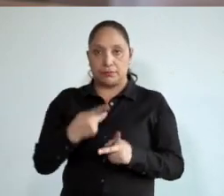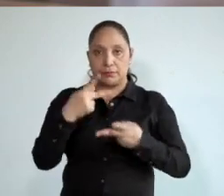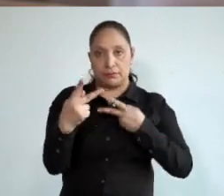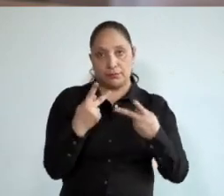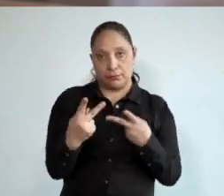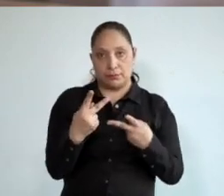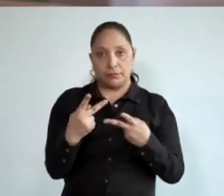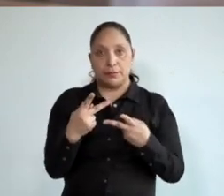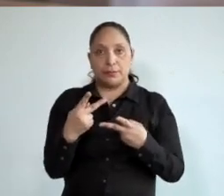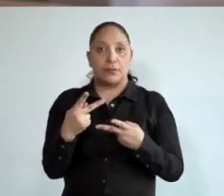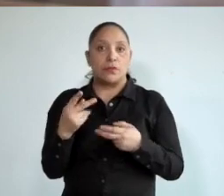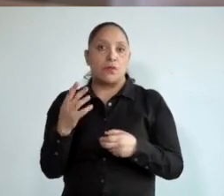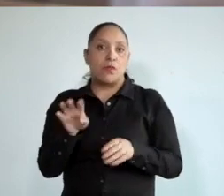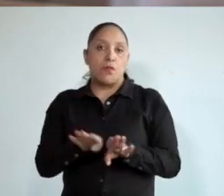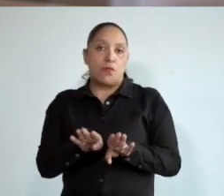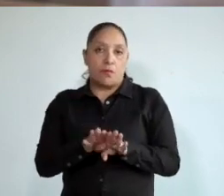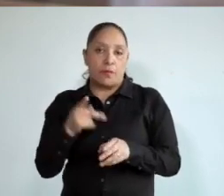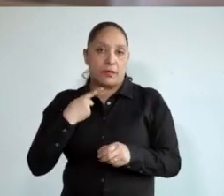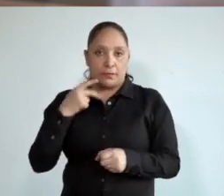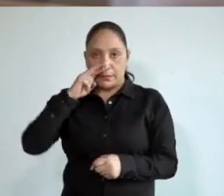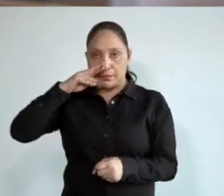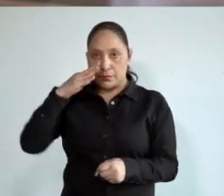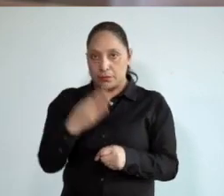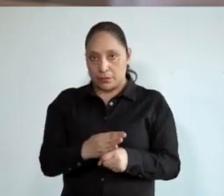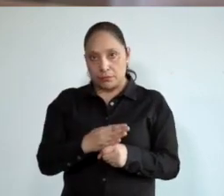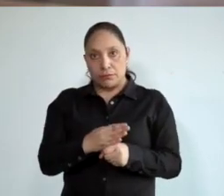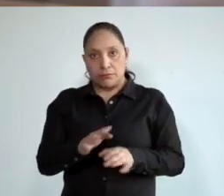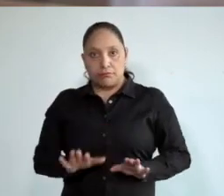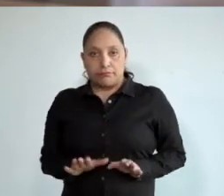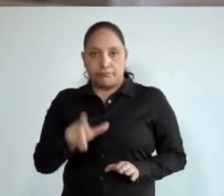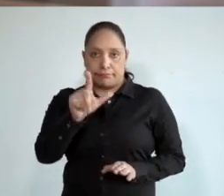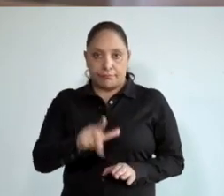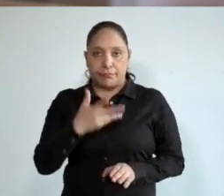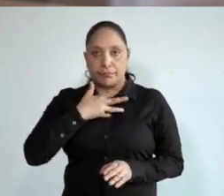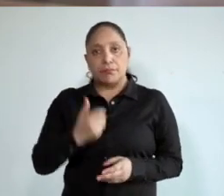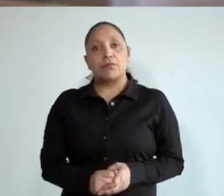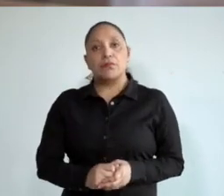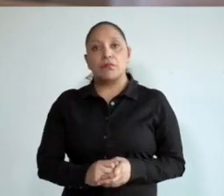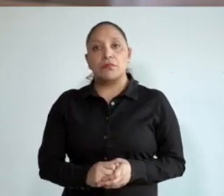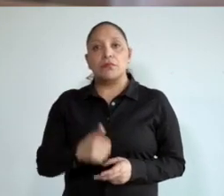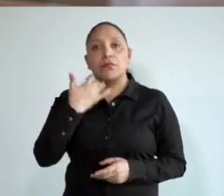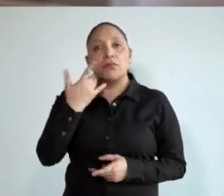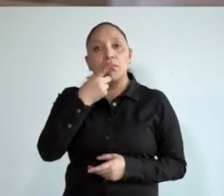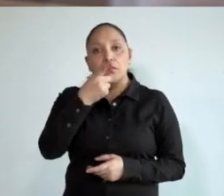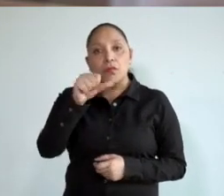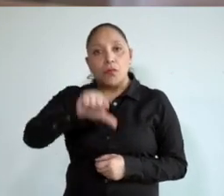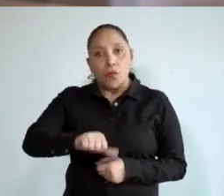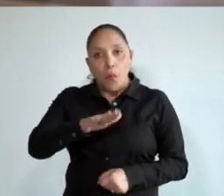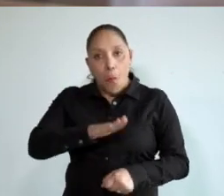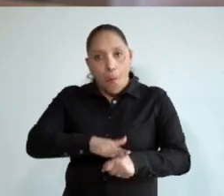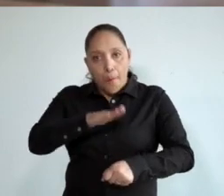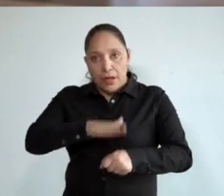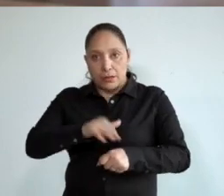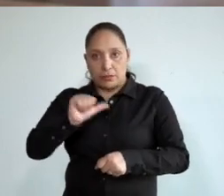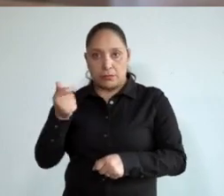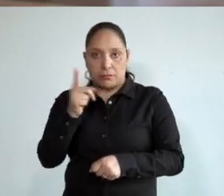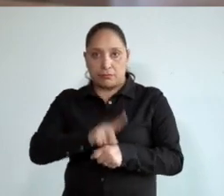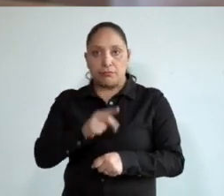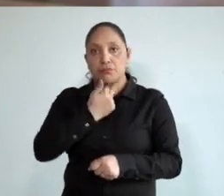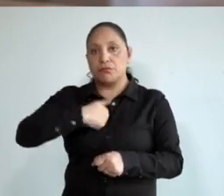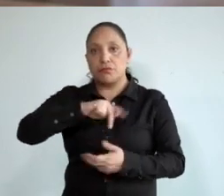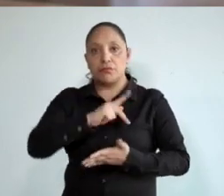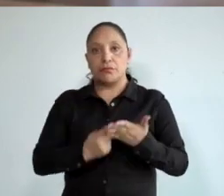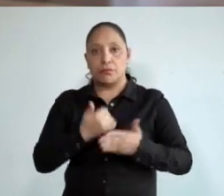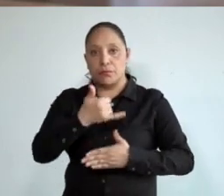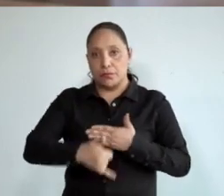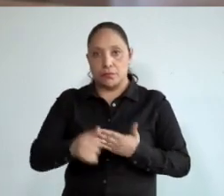comportamiento responsable de la gran mayoría de las personas. Quiero decirles que hoy más que nunca seguimos impulsando